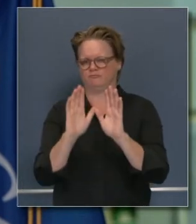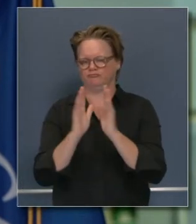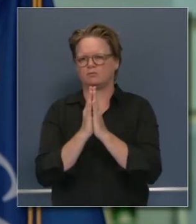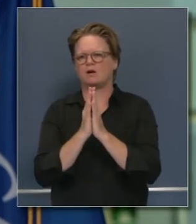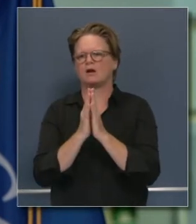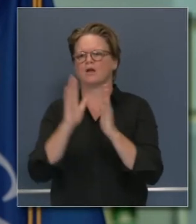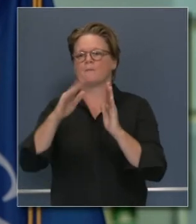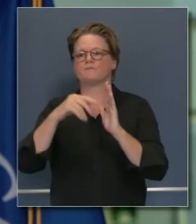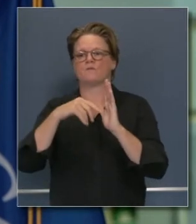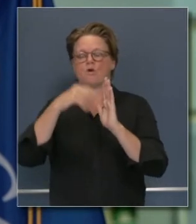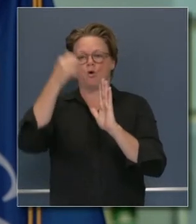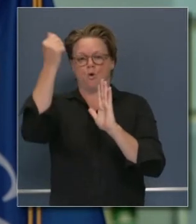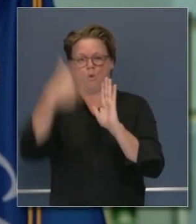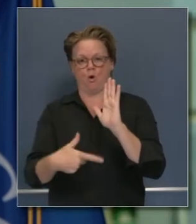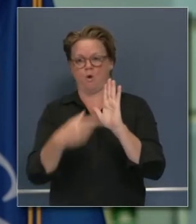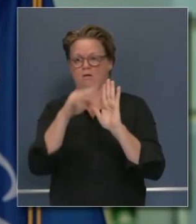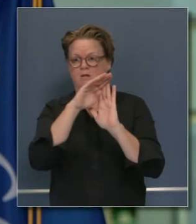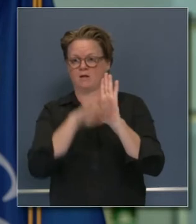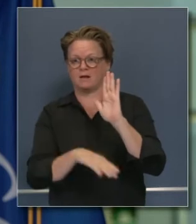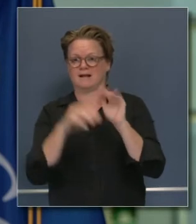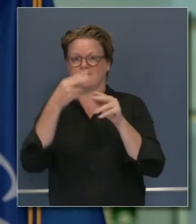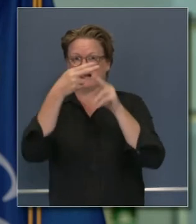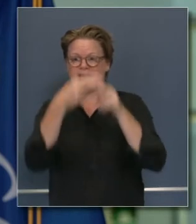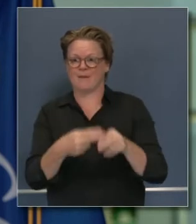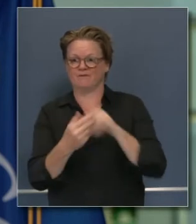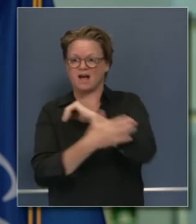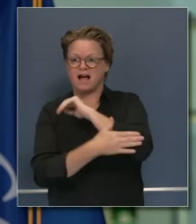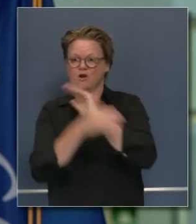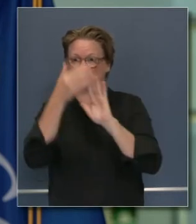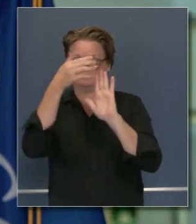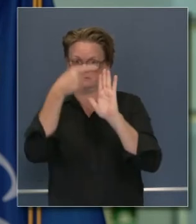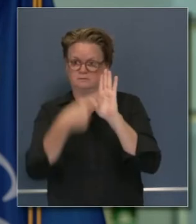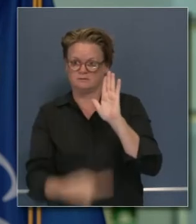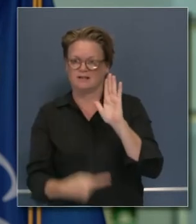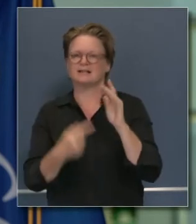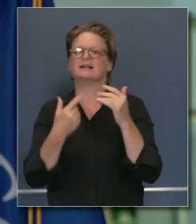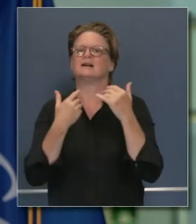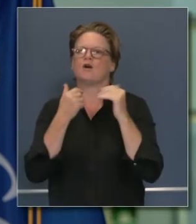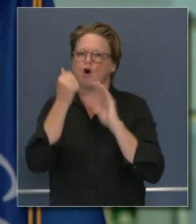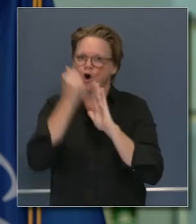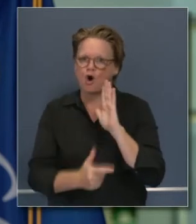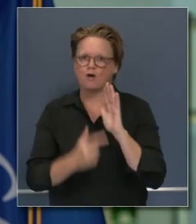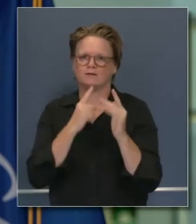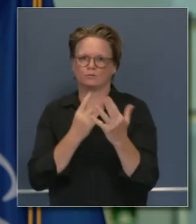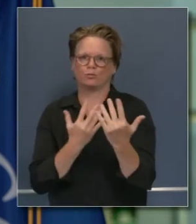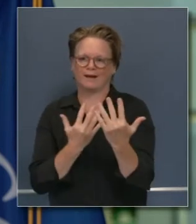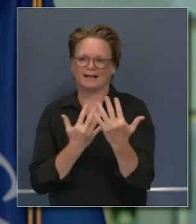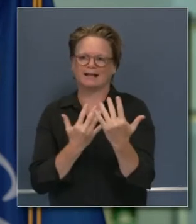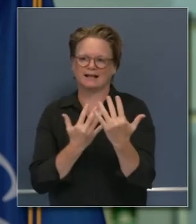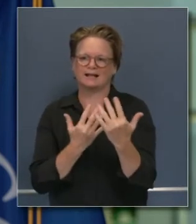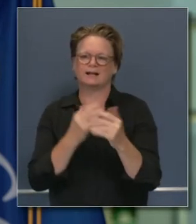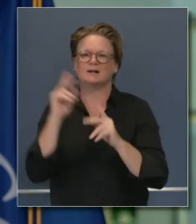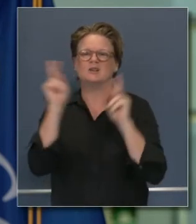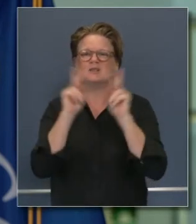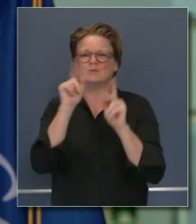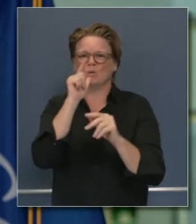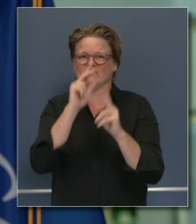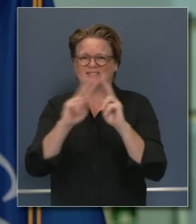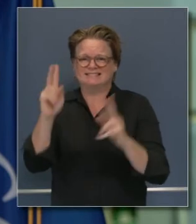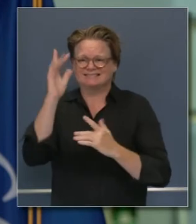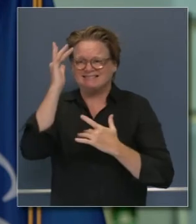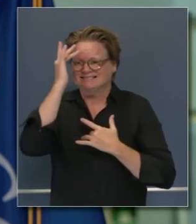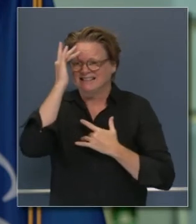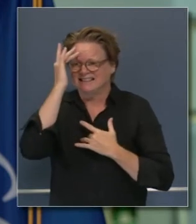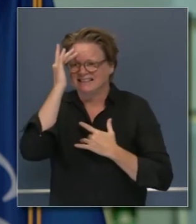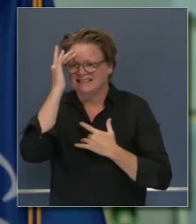las pruebas pero el procesar esos a veces se reciben en 24 horas o menos especialmente aquellos que están bastante enfermos con síntomas